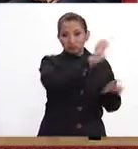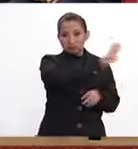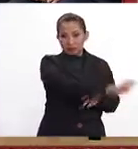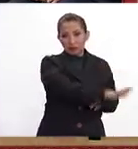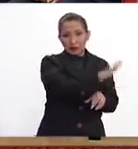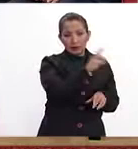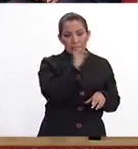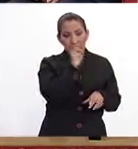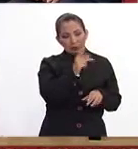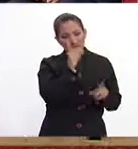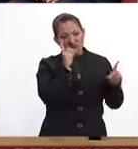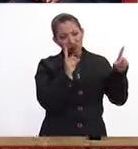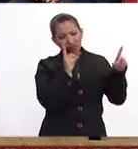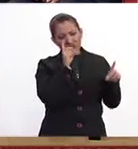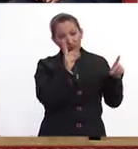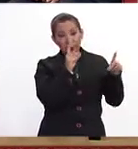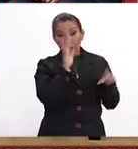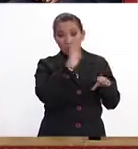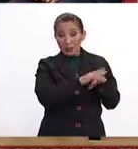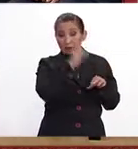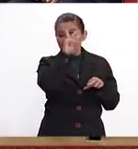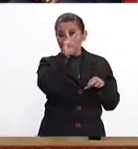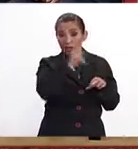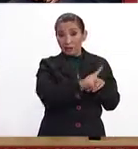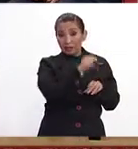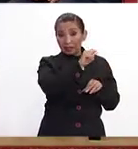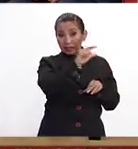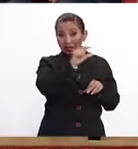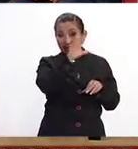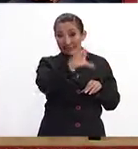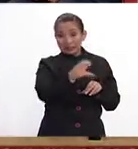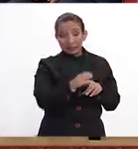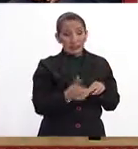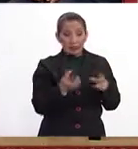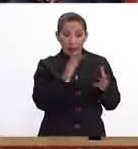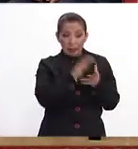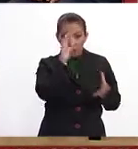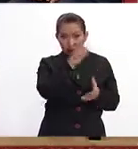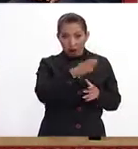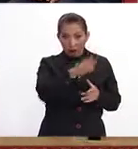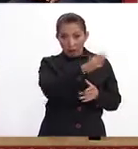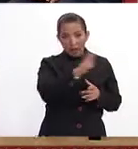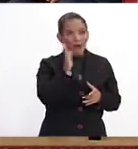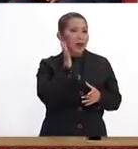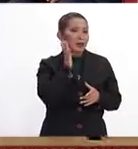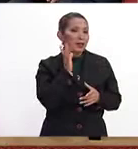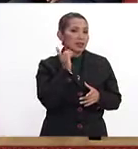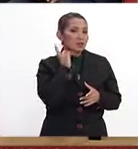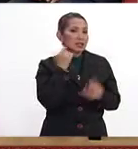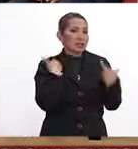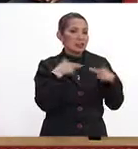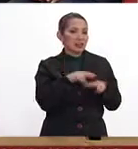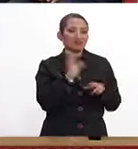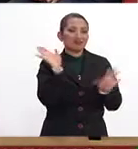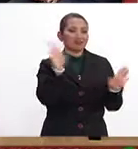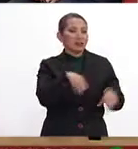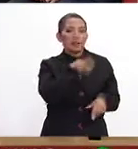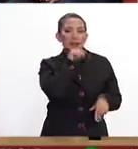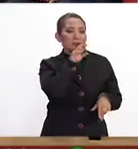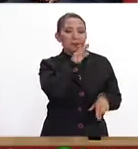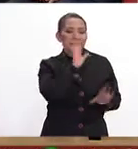pues empieza a ser cuestionado. Sobre todo el tema del Tratado de Libre Comercio, que si la mayor parte de los analistas está diciendo no, ni se preocupe.